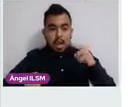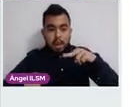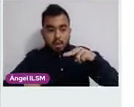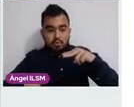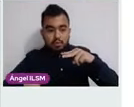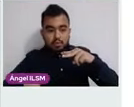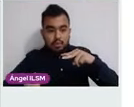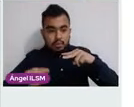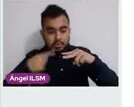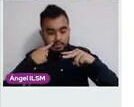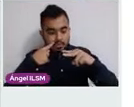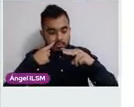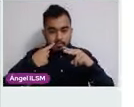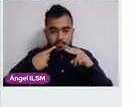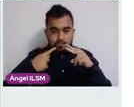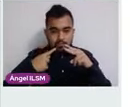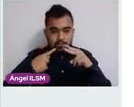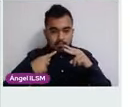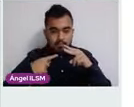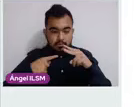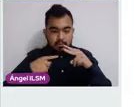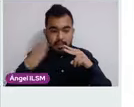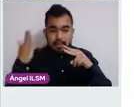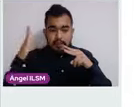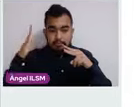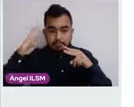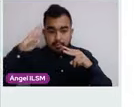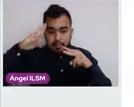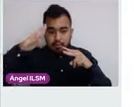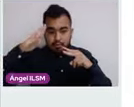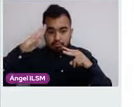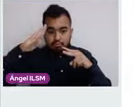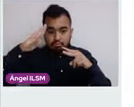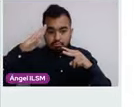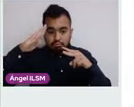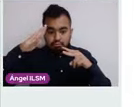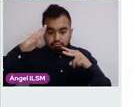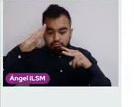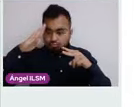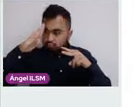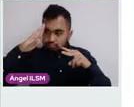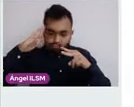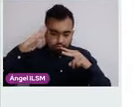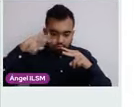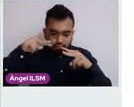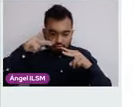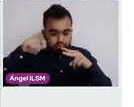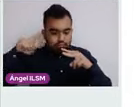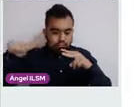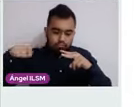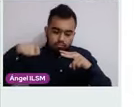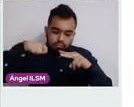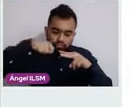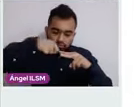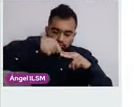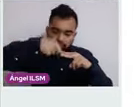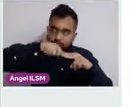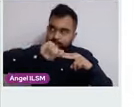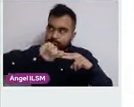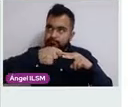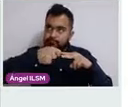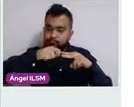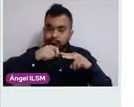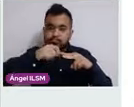ginecológica. Vamos a colocar un espejo vaginal, vamos a identificar el cervix y la toma de la muestra. Como les mencioné,